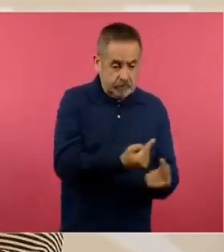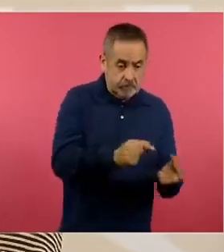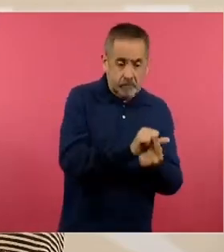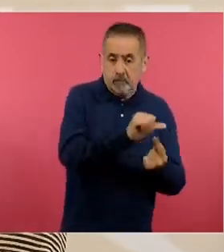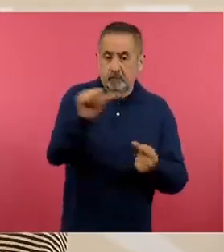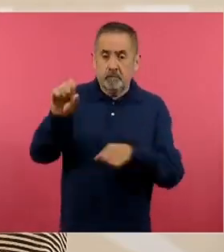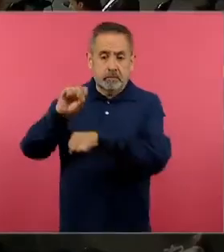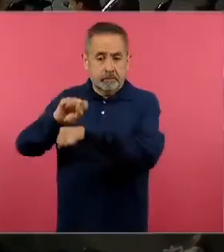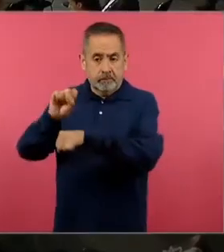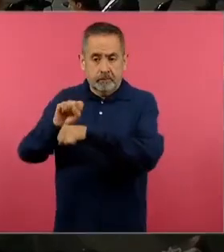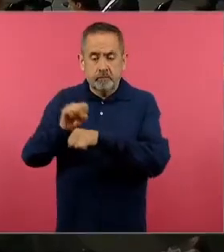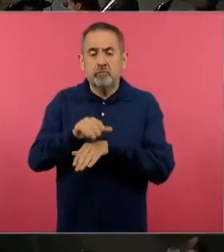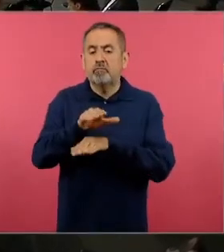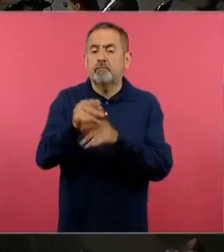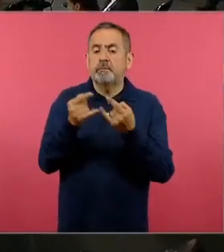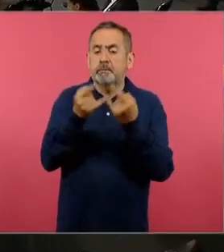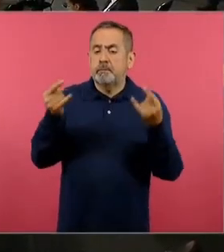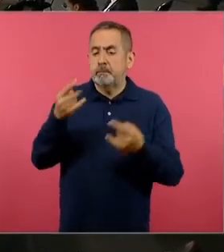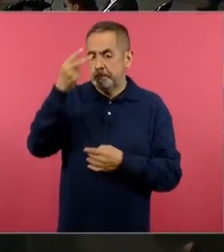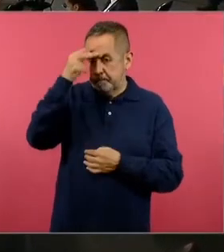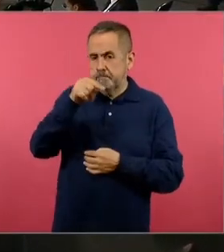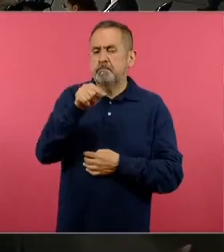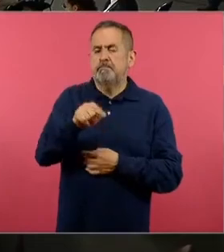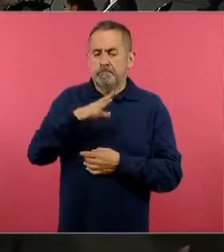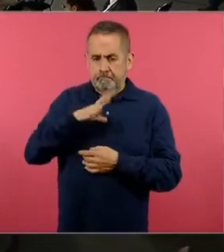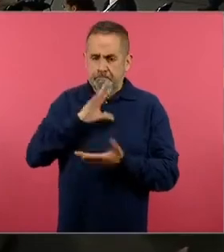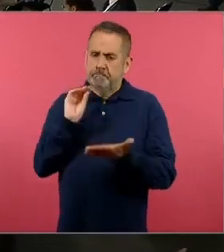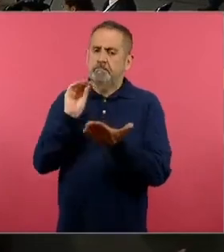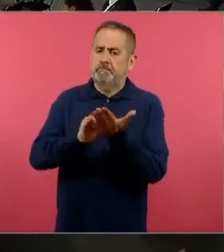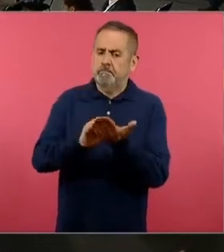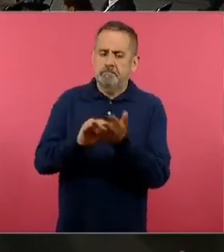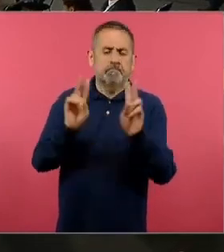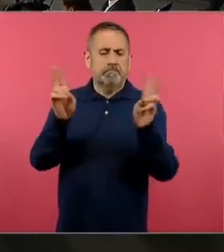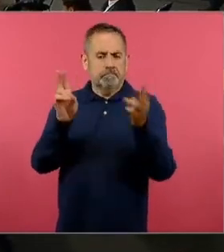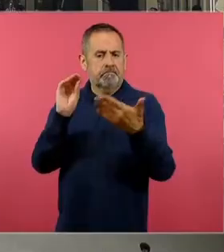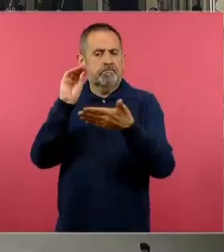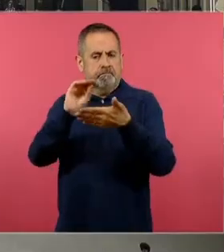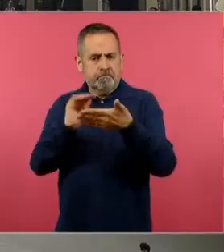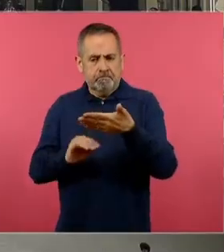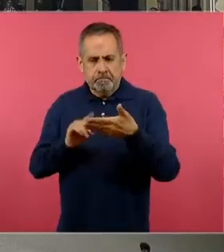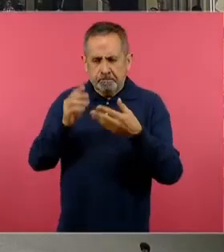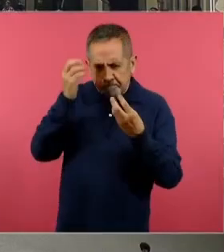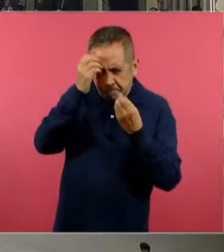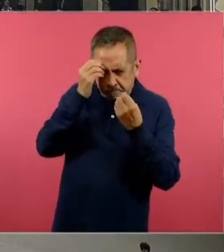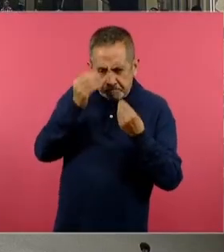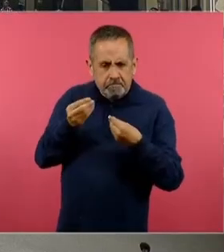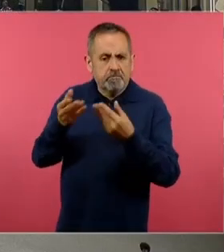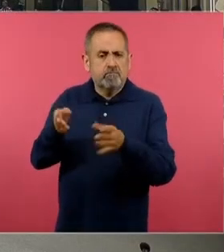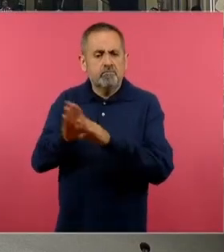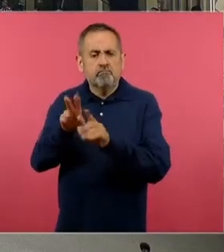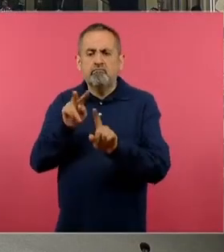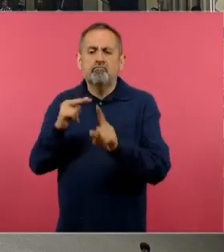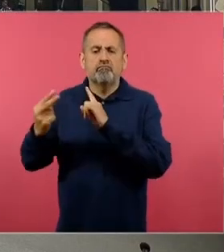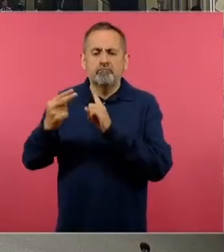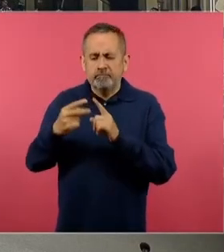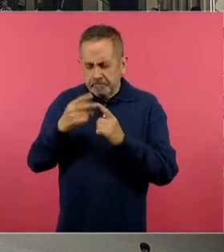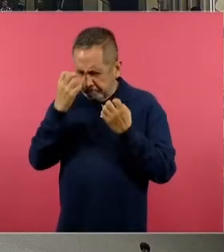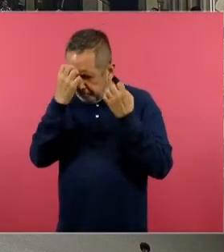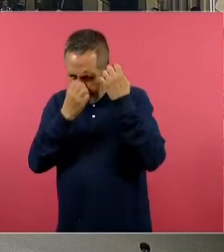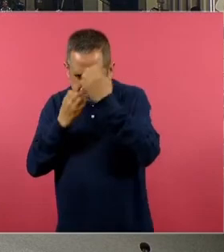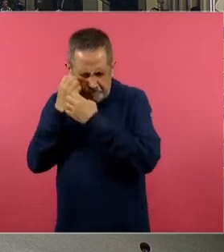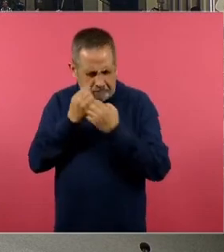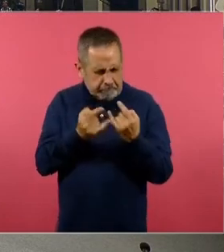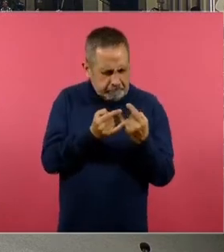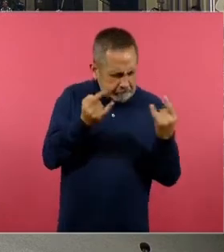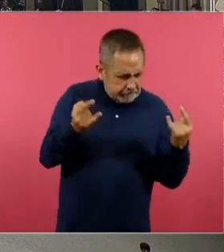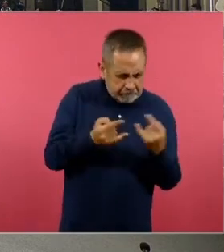la cuestión de la historia de México por supuesto que está reflexionada planteada desde una visión crítica de